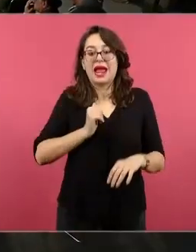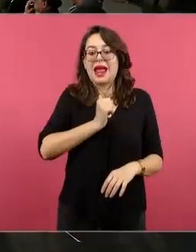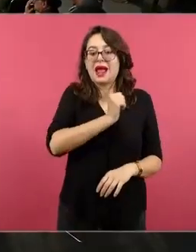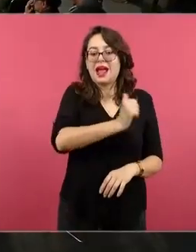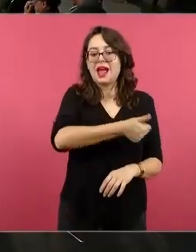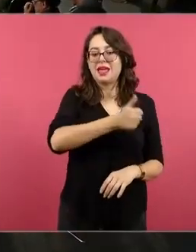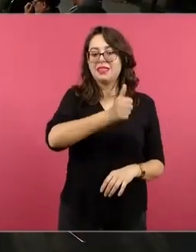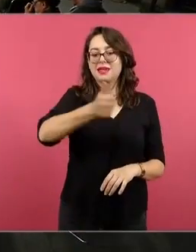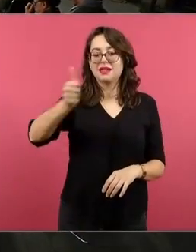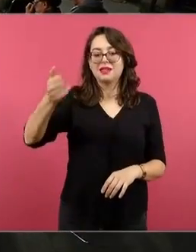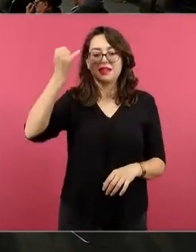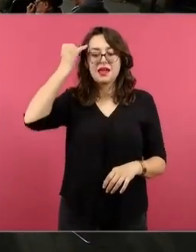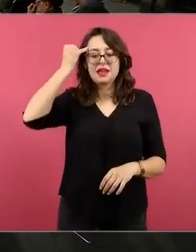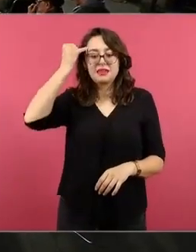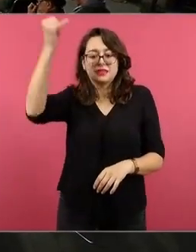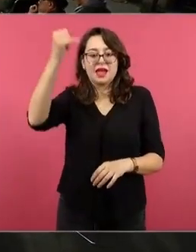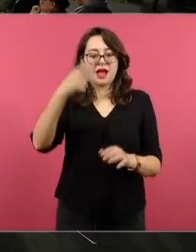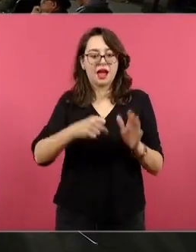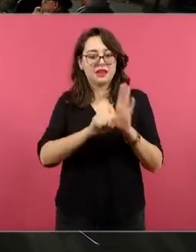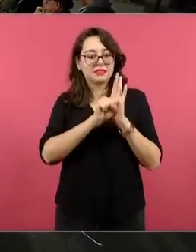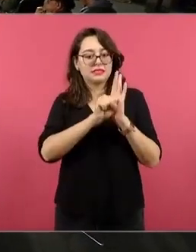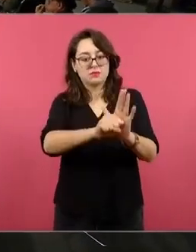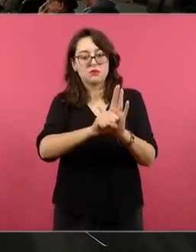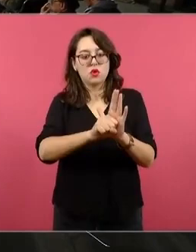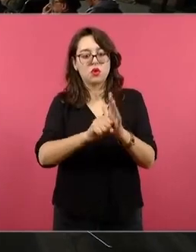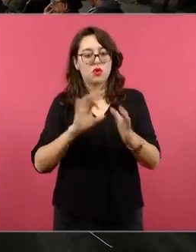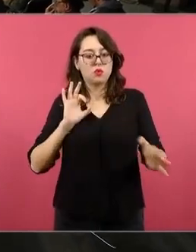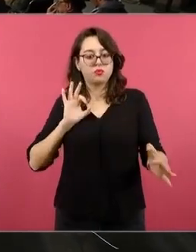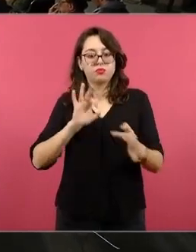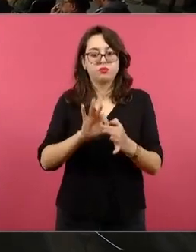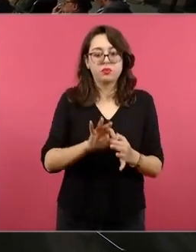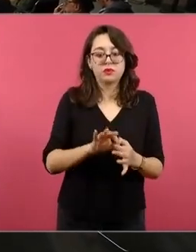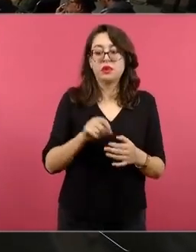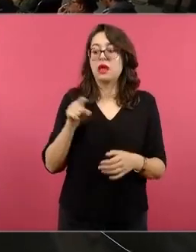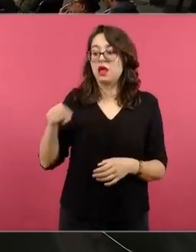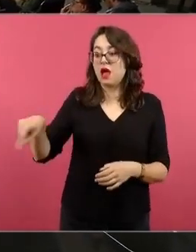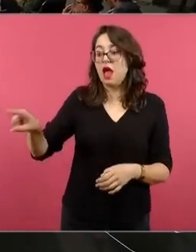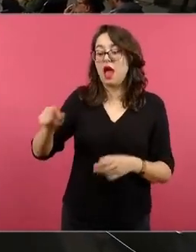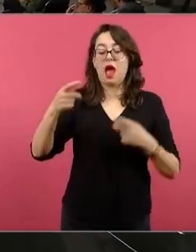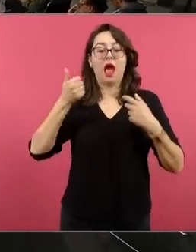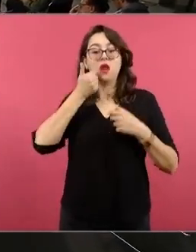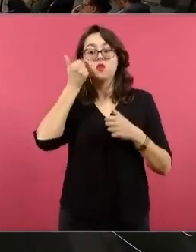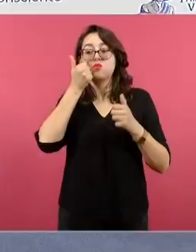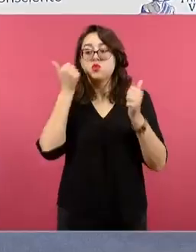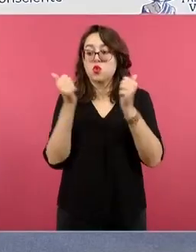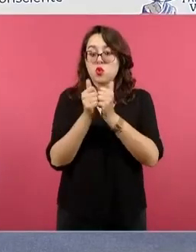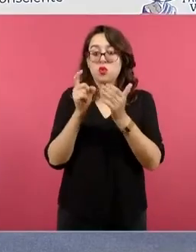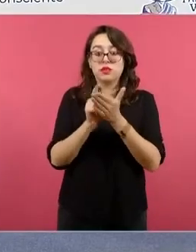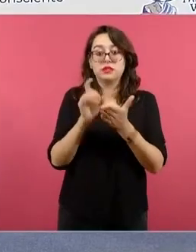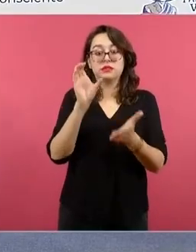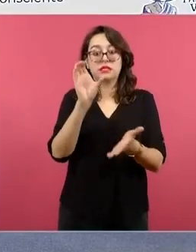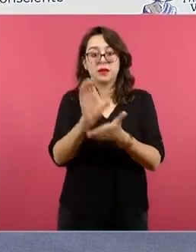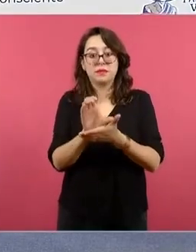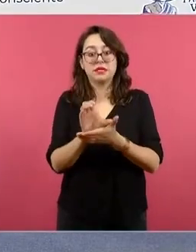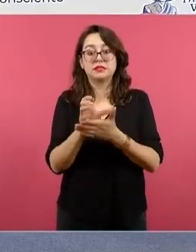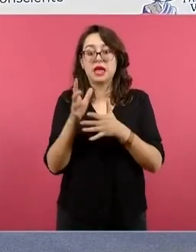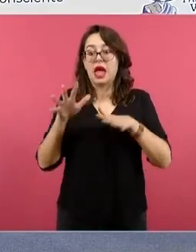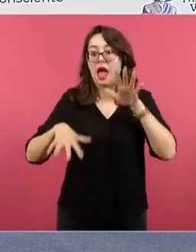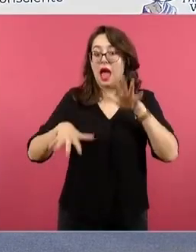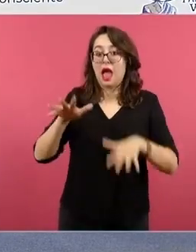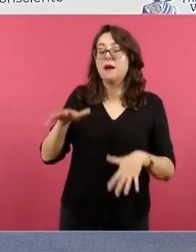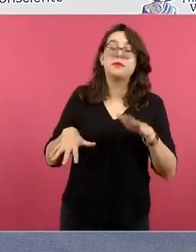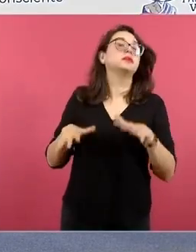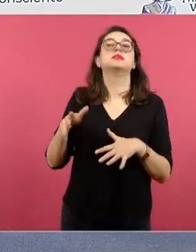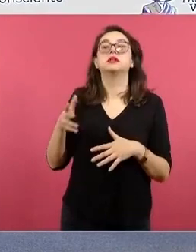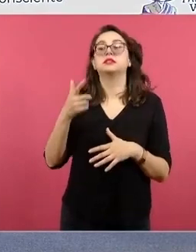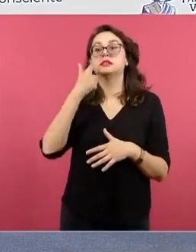un icono de representación. Eso, para los estudiantes que tienen discapacidad y no tienen todavía el manejo de la lengua materna,